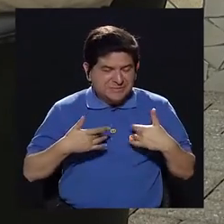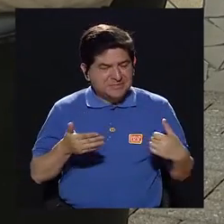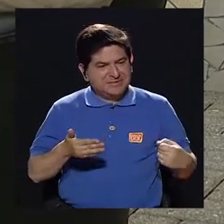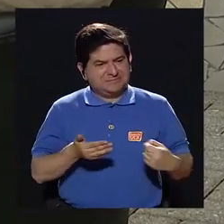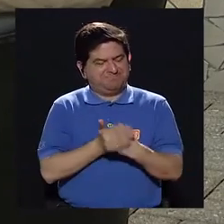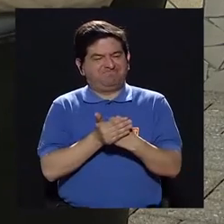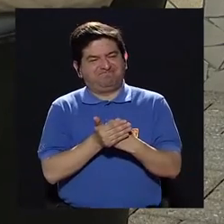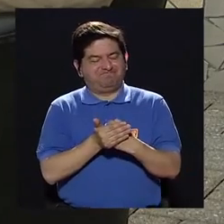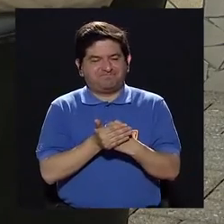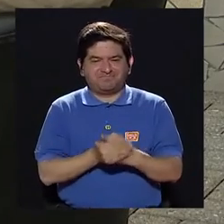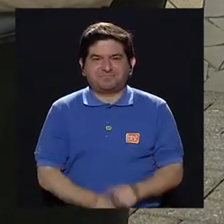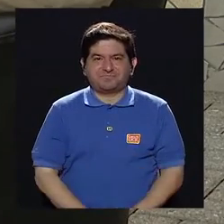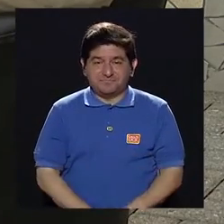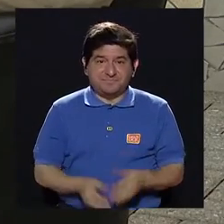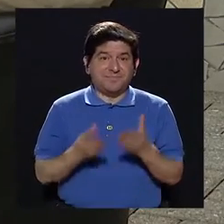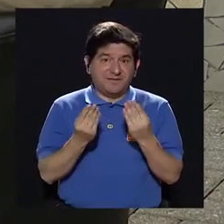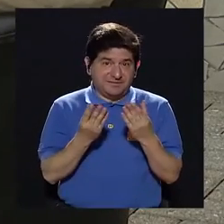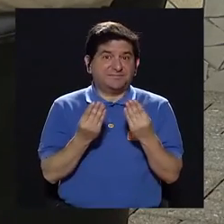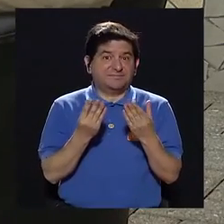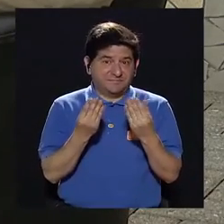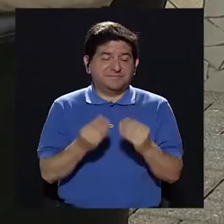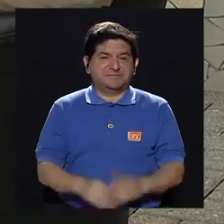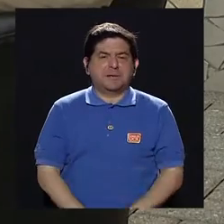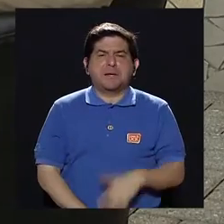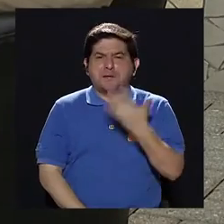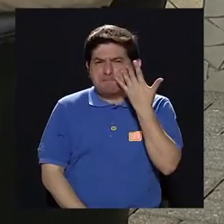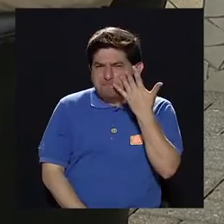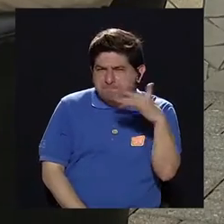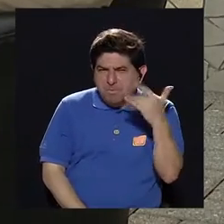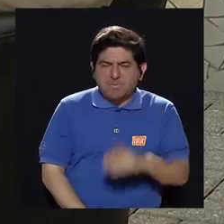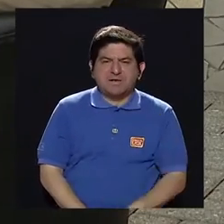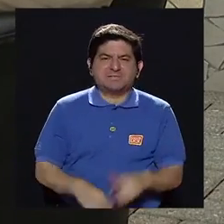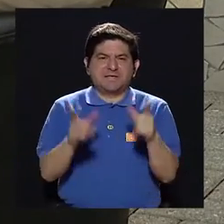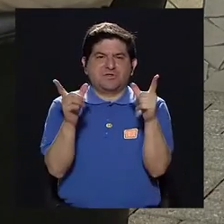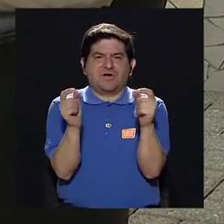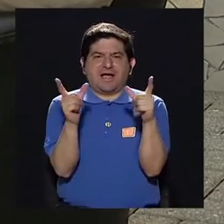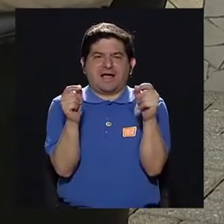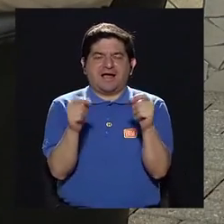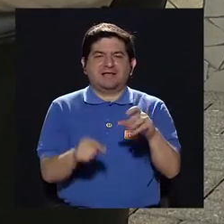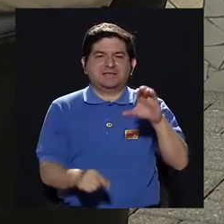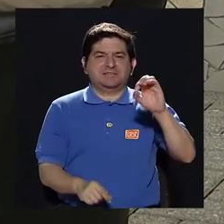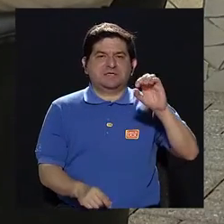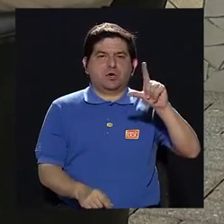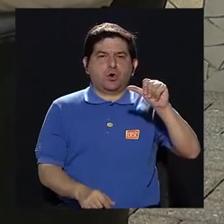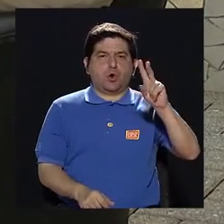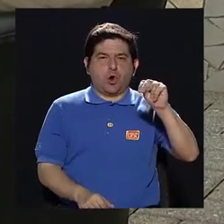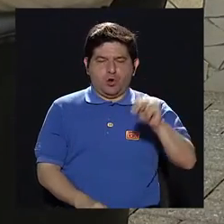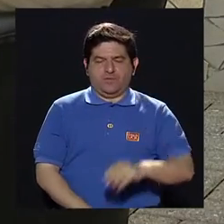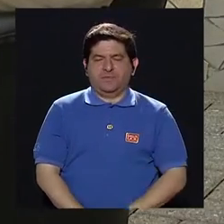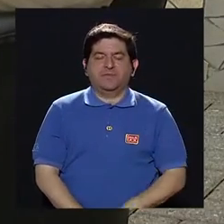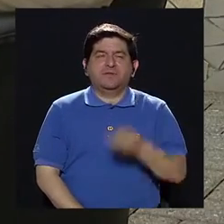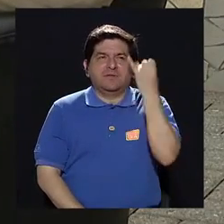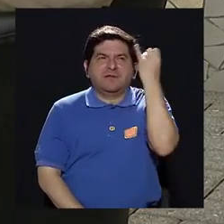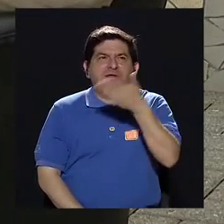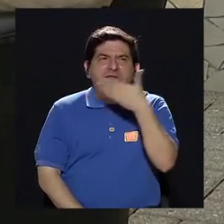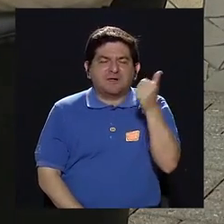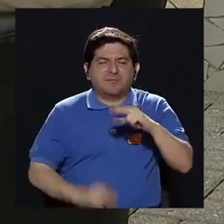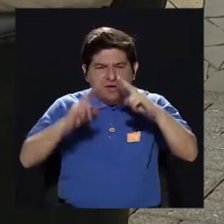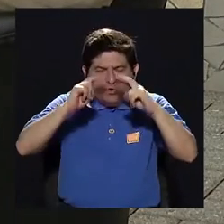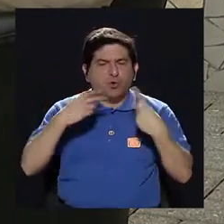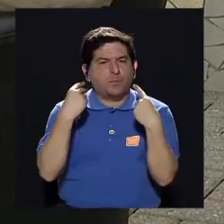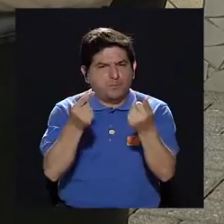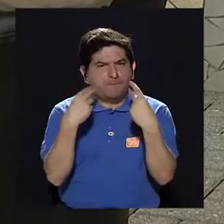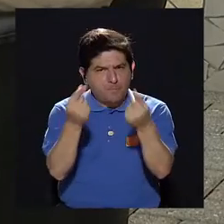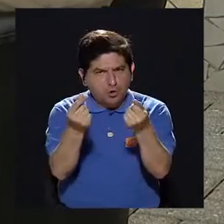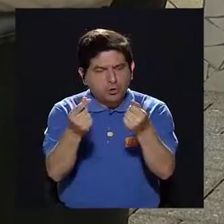desgraciadamente, asustan mucho porque son muy similares a los de cáncer de colon. Entonces, lo ideal es que